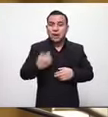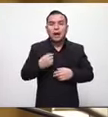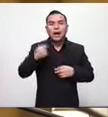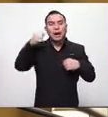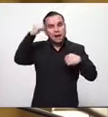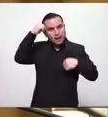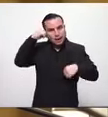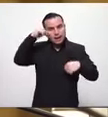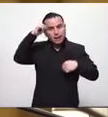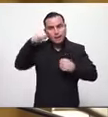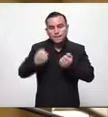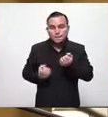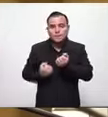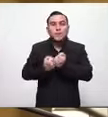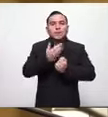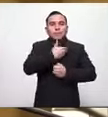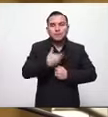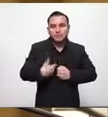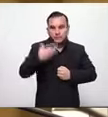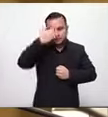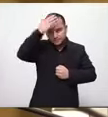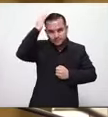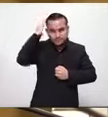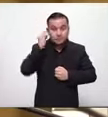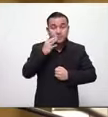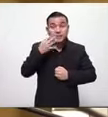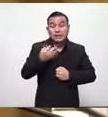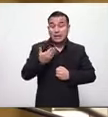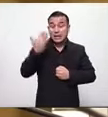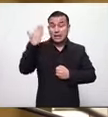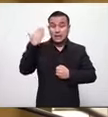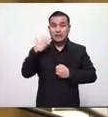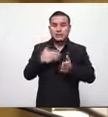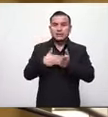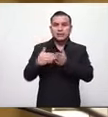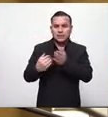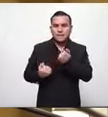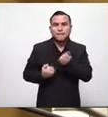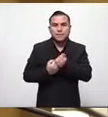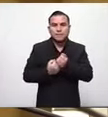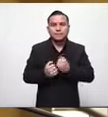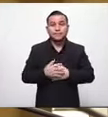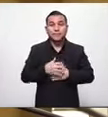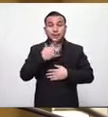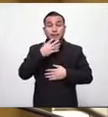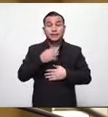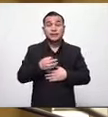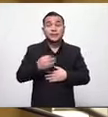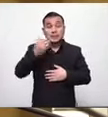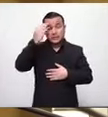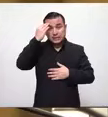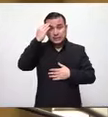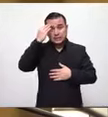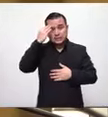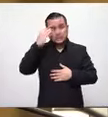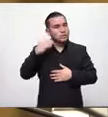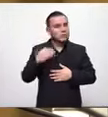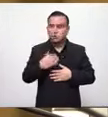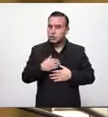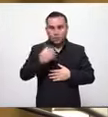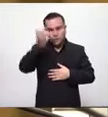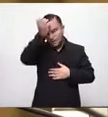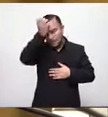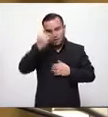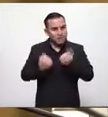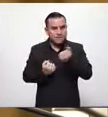con el apoyo a nuestro presidente desde antes de que fuera presidente y sabemos que no nos equivocamos